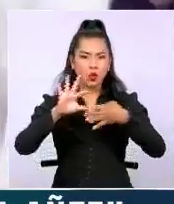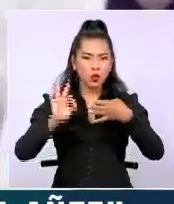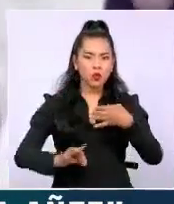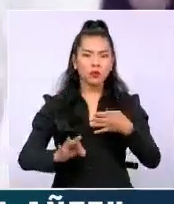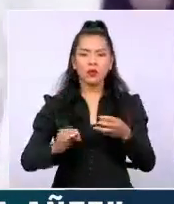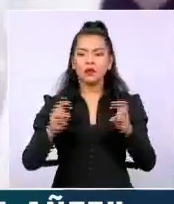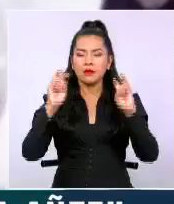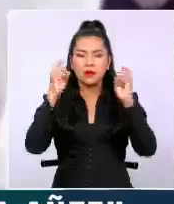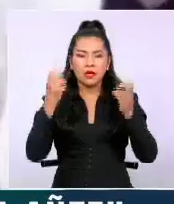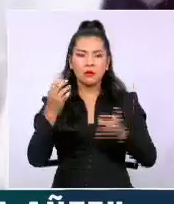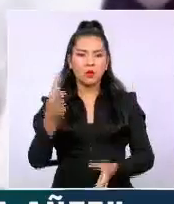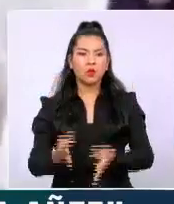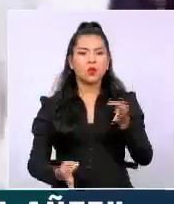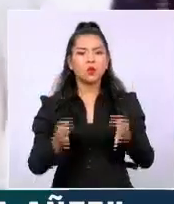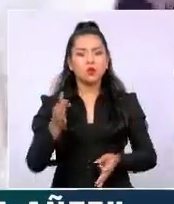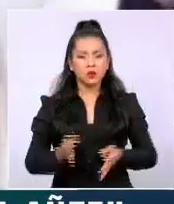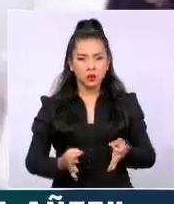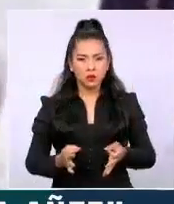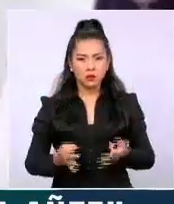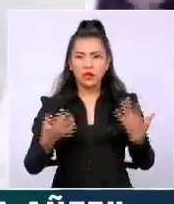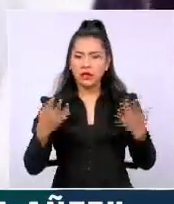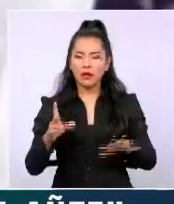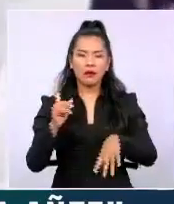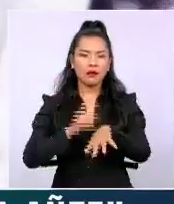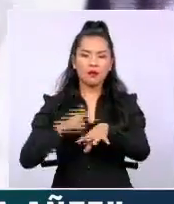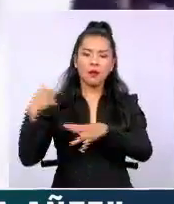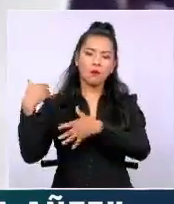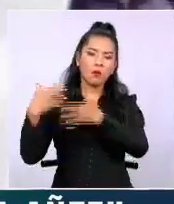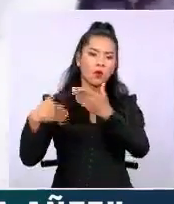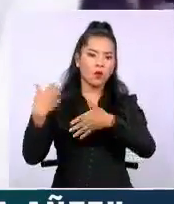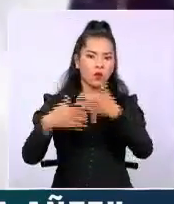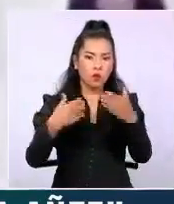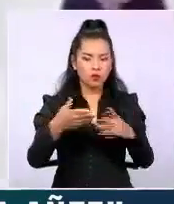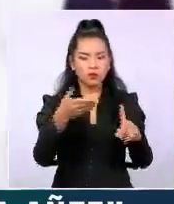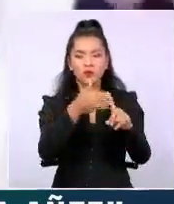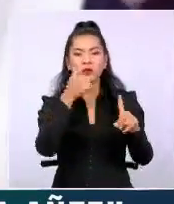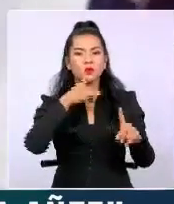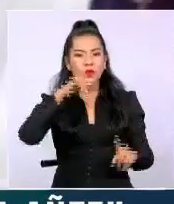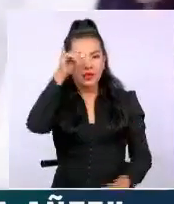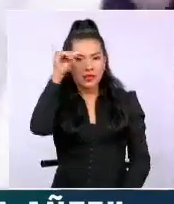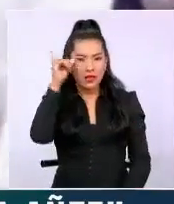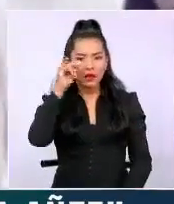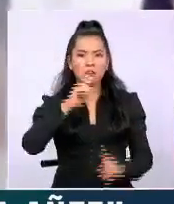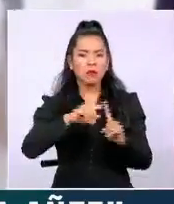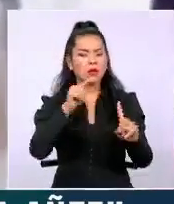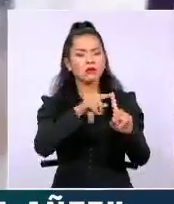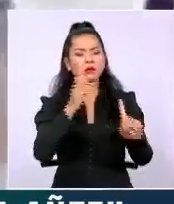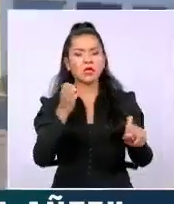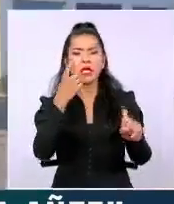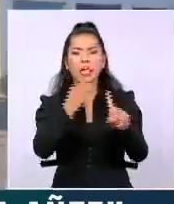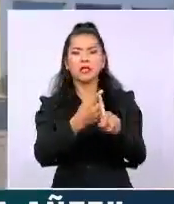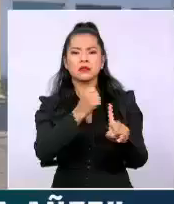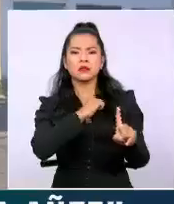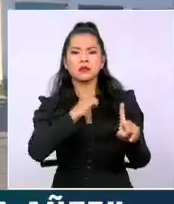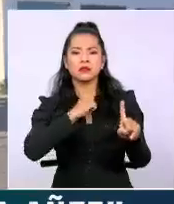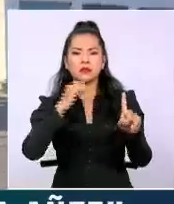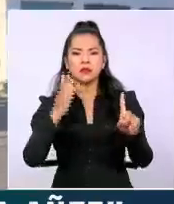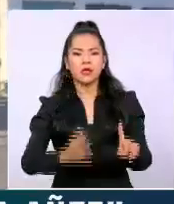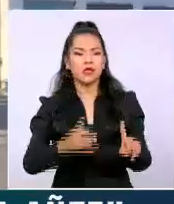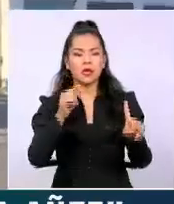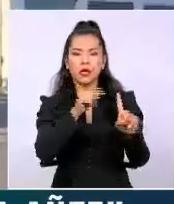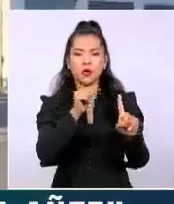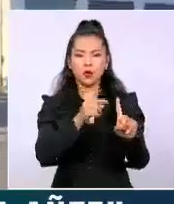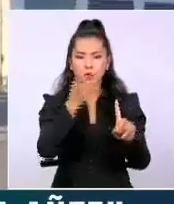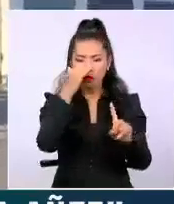ordinaria, porque se la viene procesando a la señora Yanine Áñez como senadora, como ex senadora, por delitos